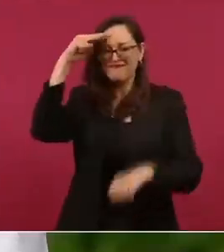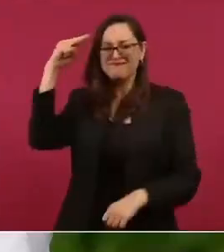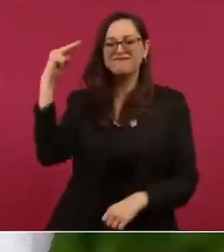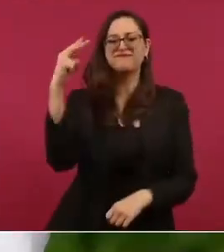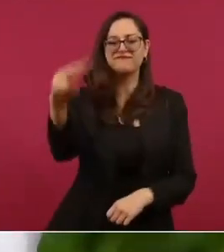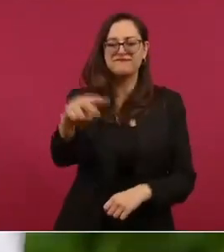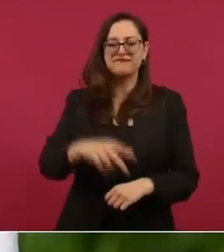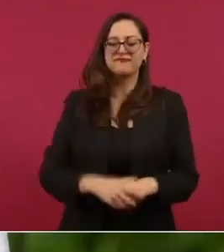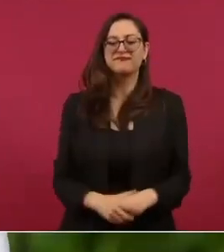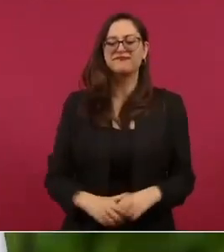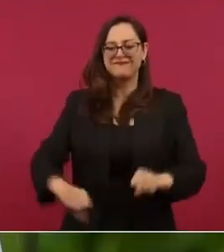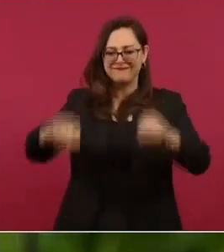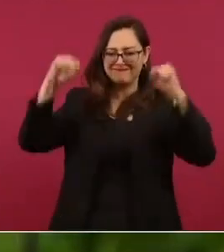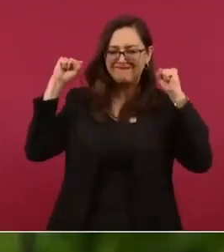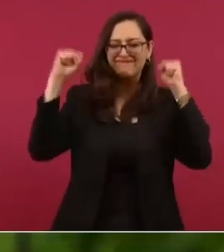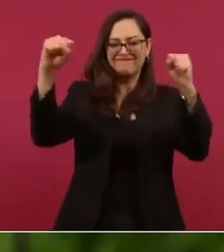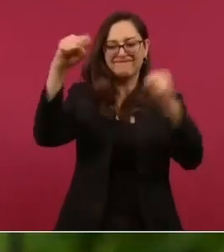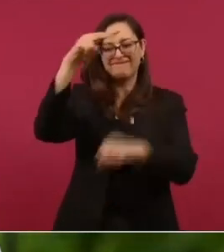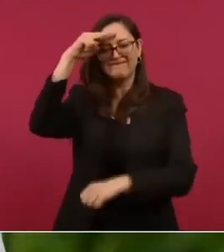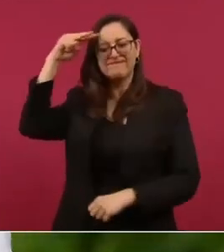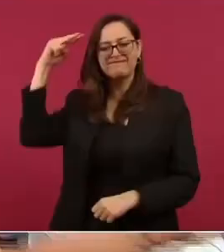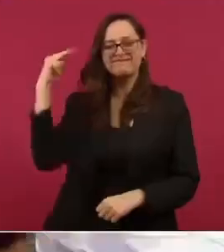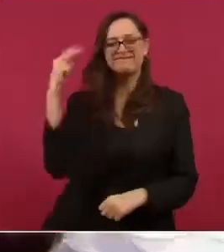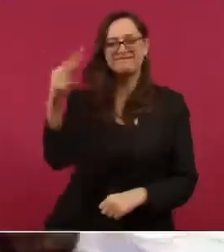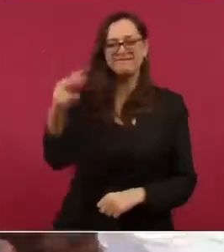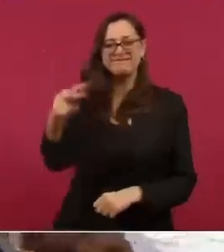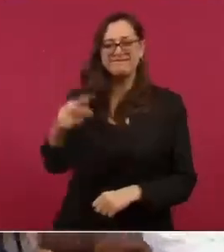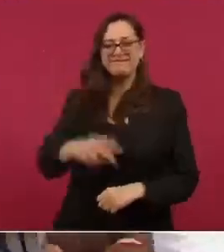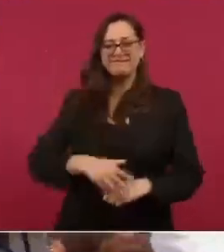viva México viva